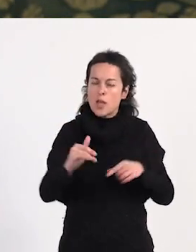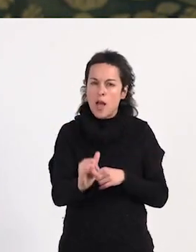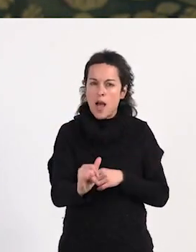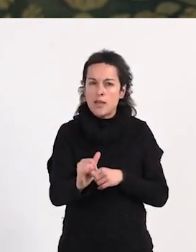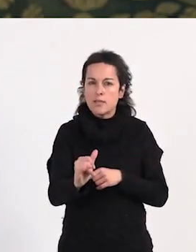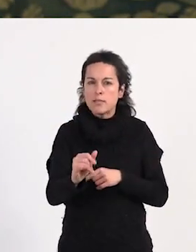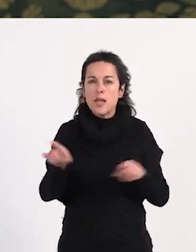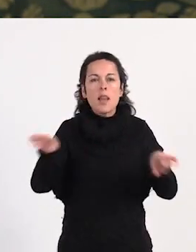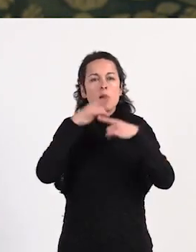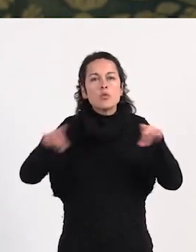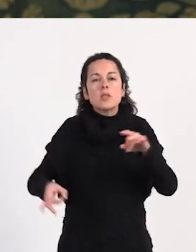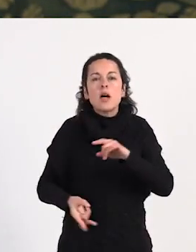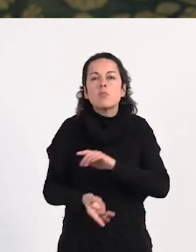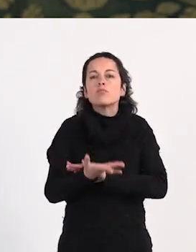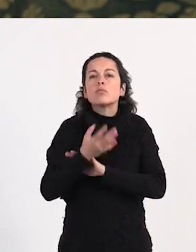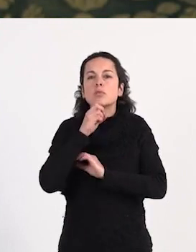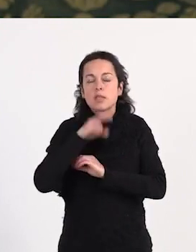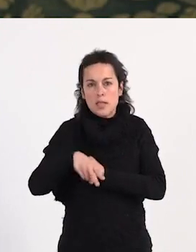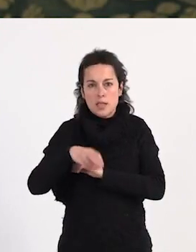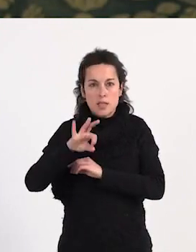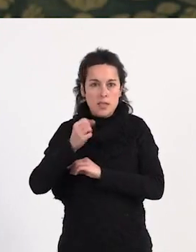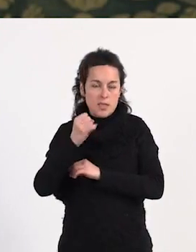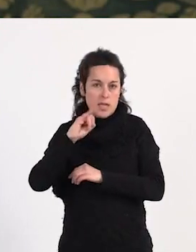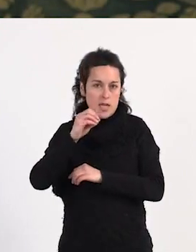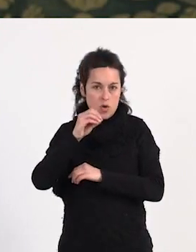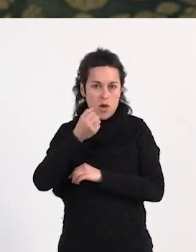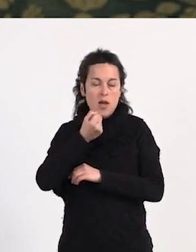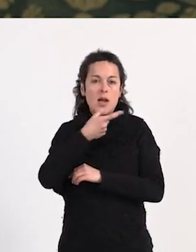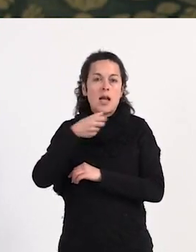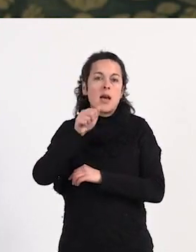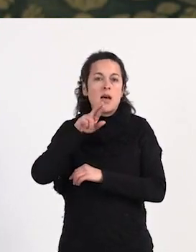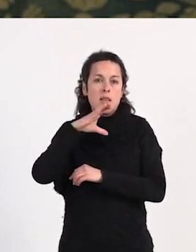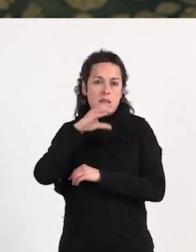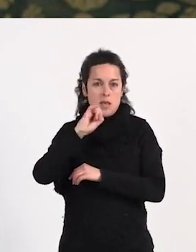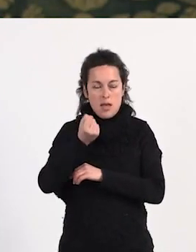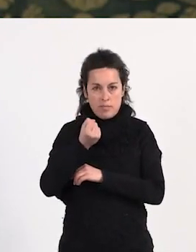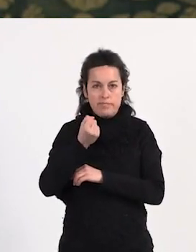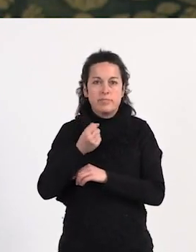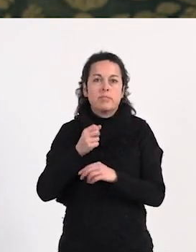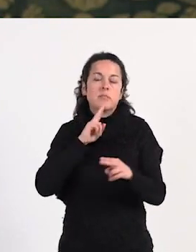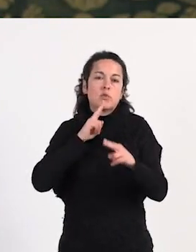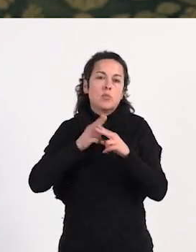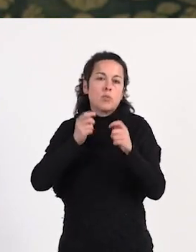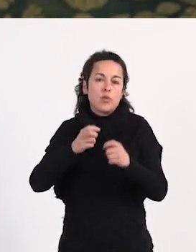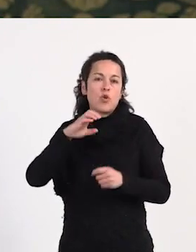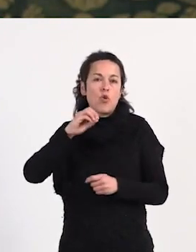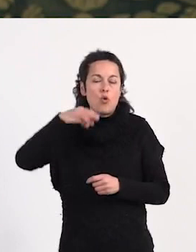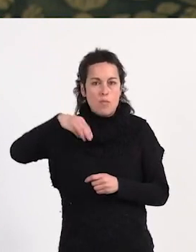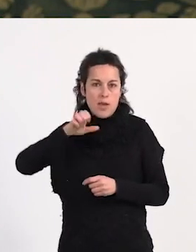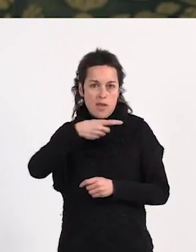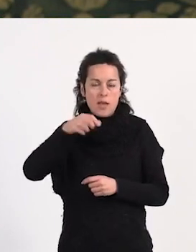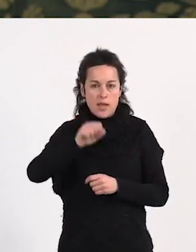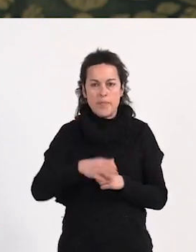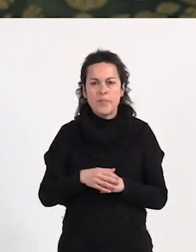creada por Sayoa García, la Omega. Pero ante todas las cosas,